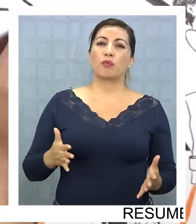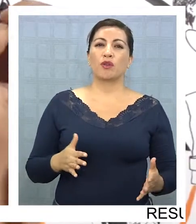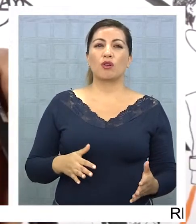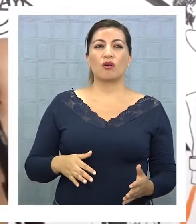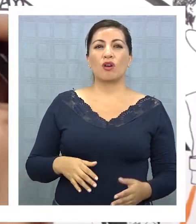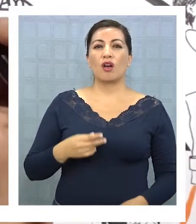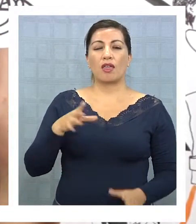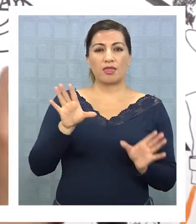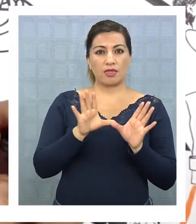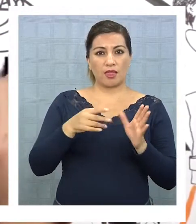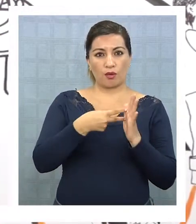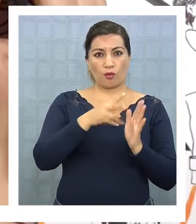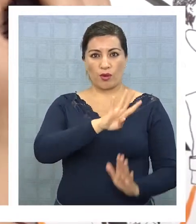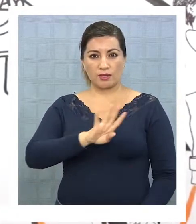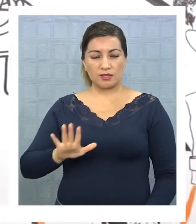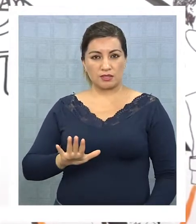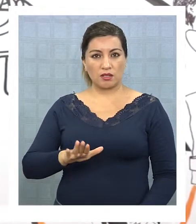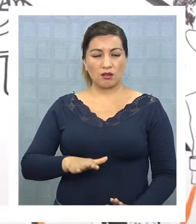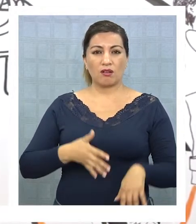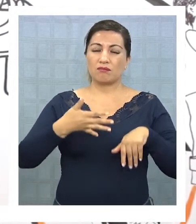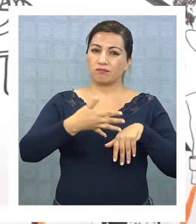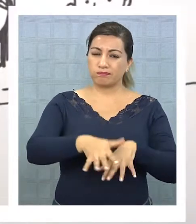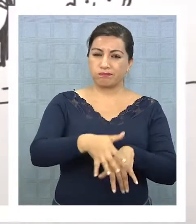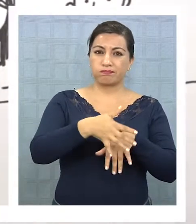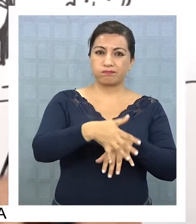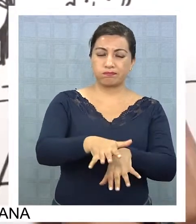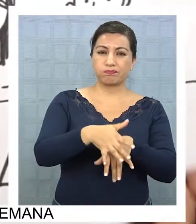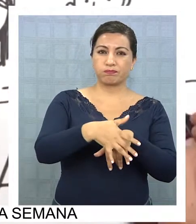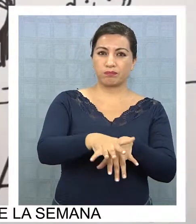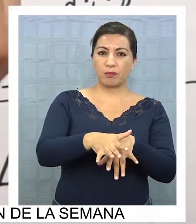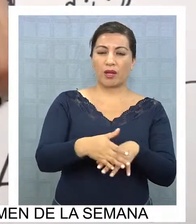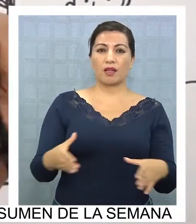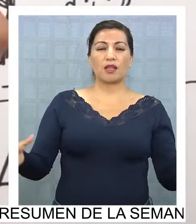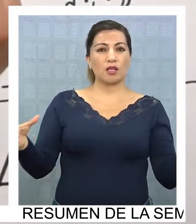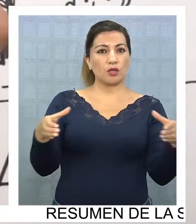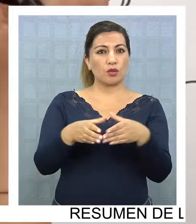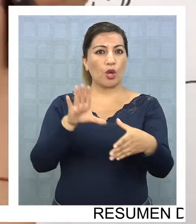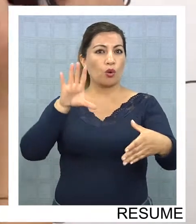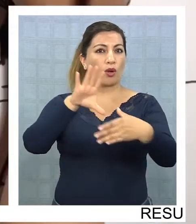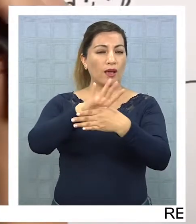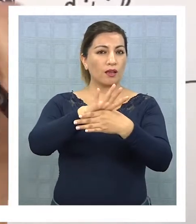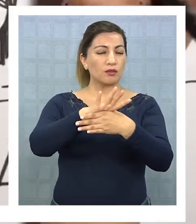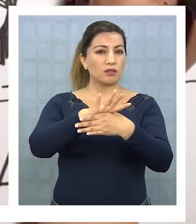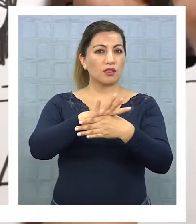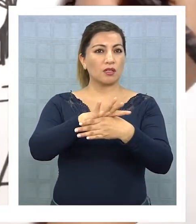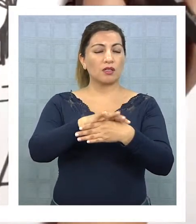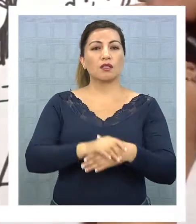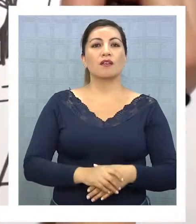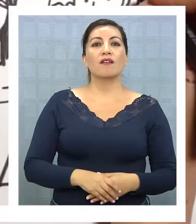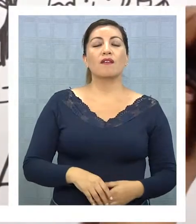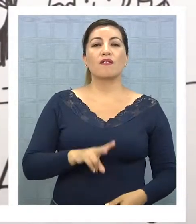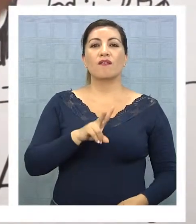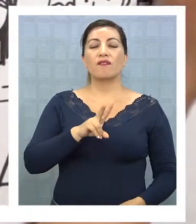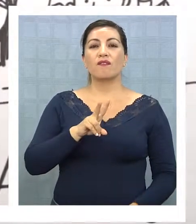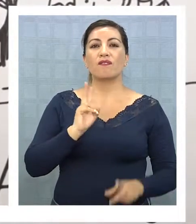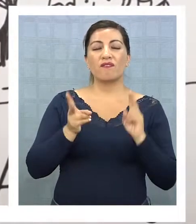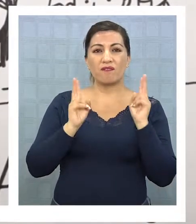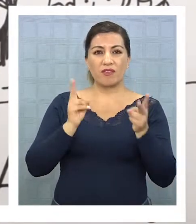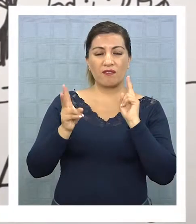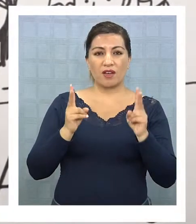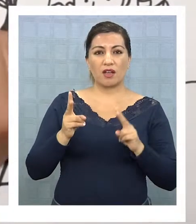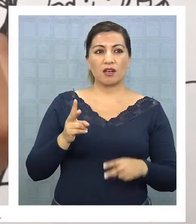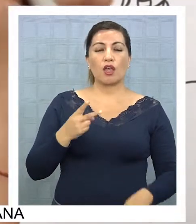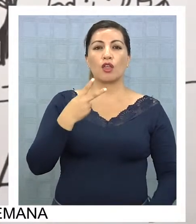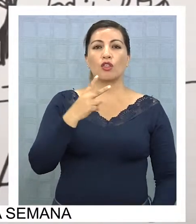salir más o un cuarto para las 11, a reunirnos donde se está convocando en Vivar 12 y 9, para después